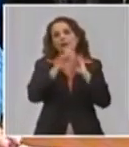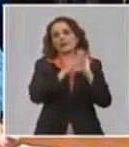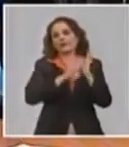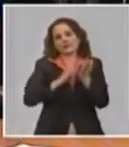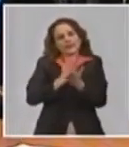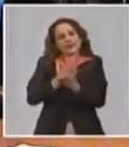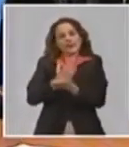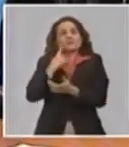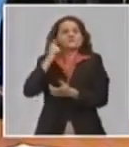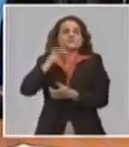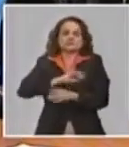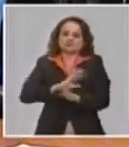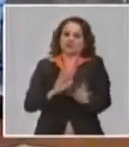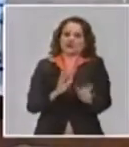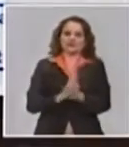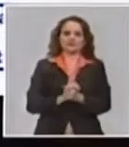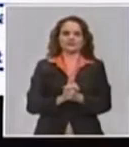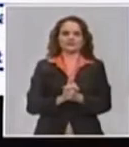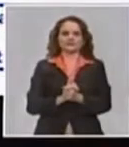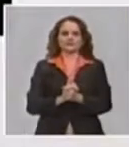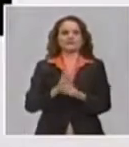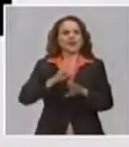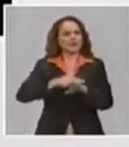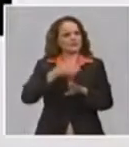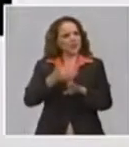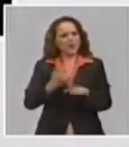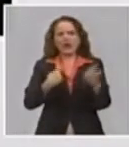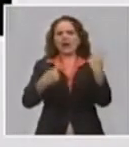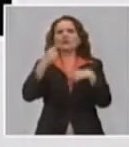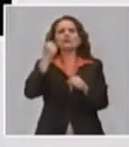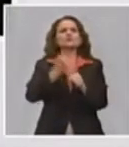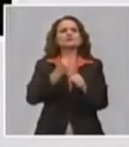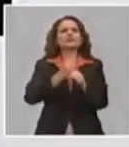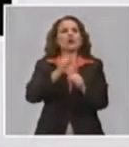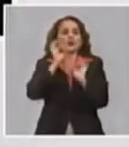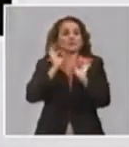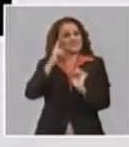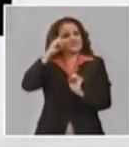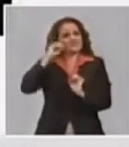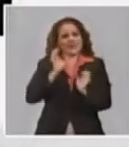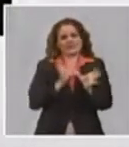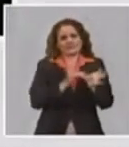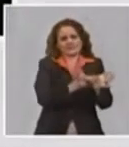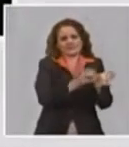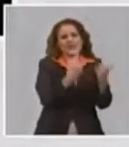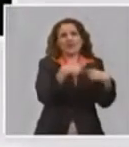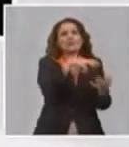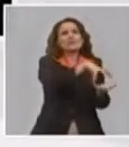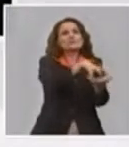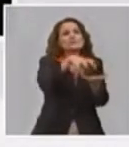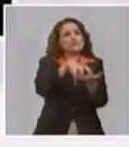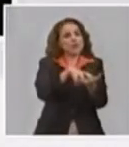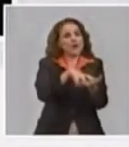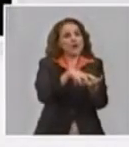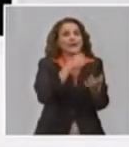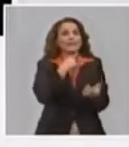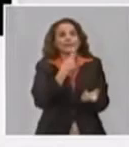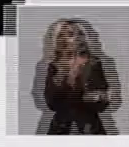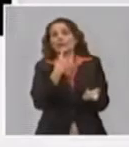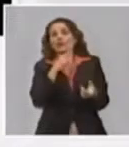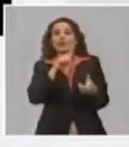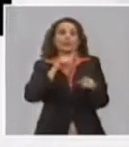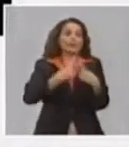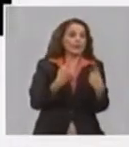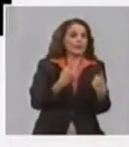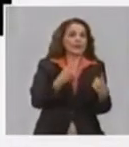Tenemos en estos momentos también 12.208 trabajadores que están en aislamiento preventivo, que reciben el 100% del